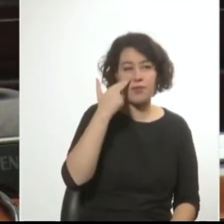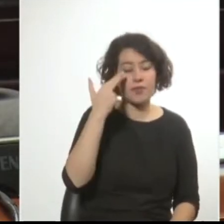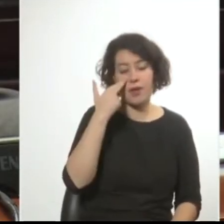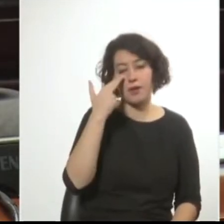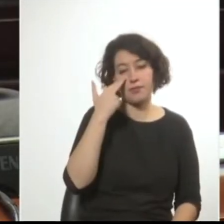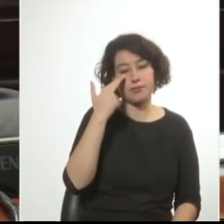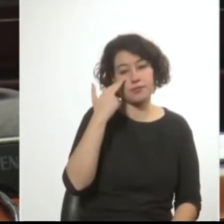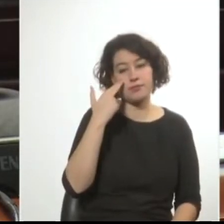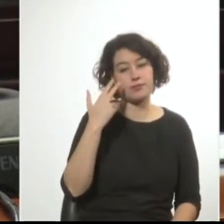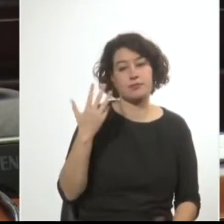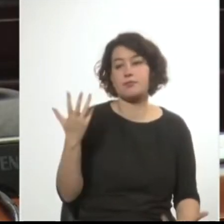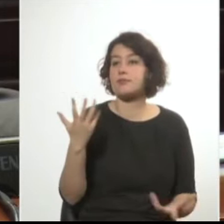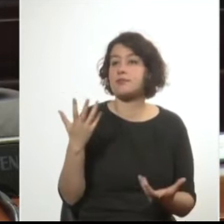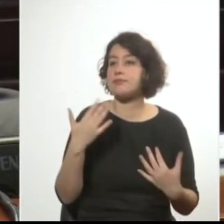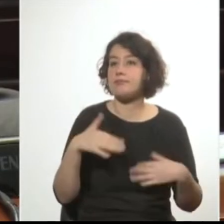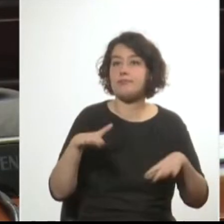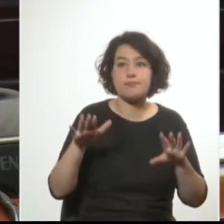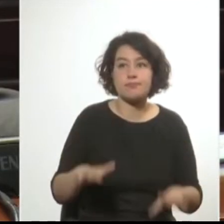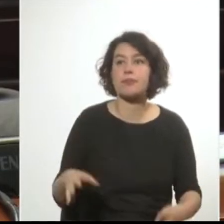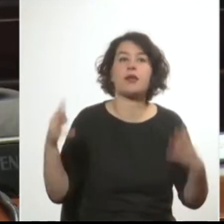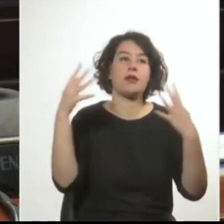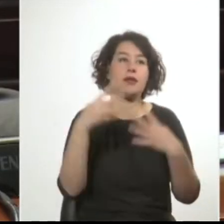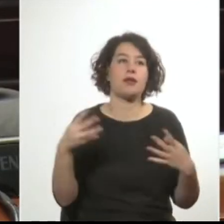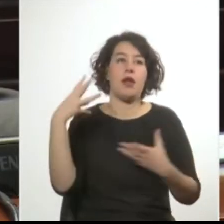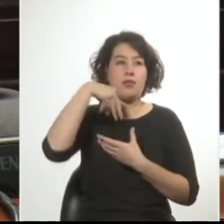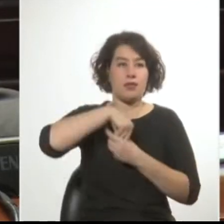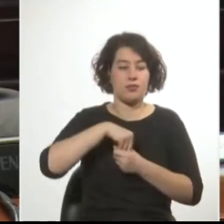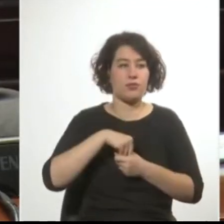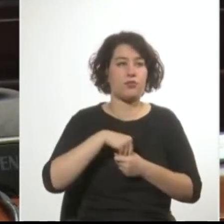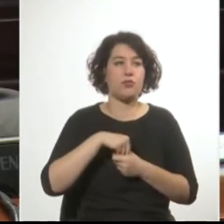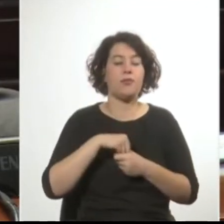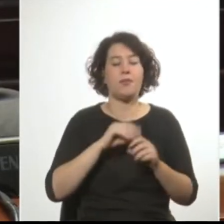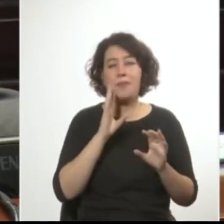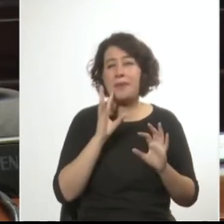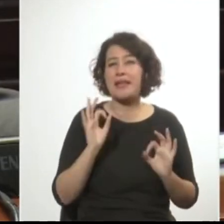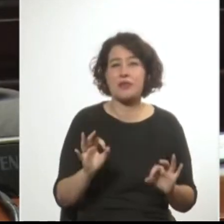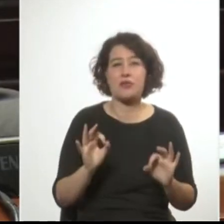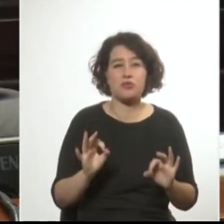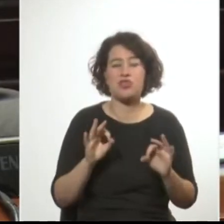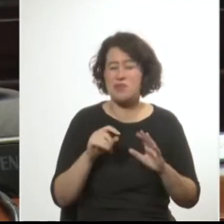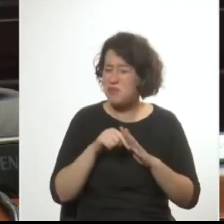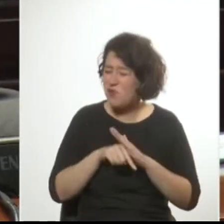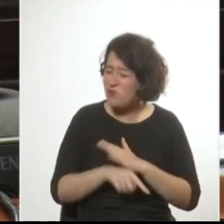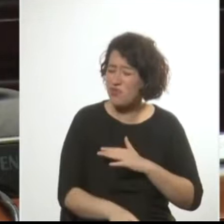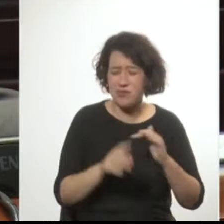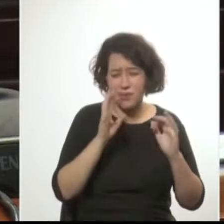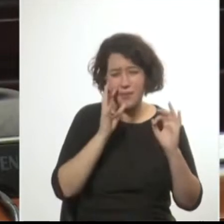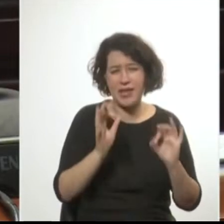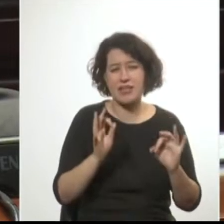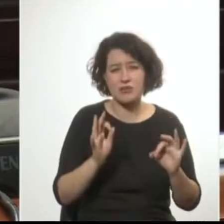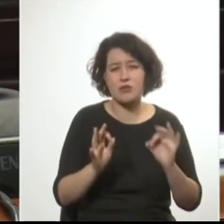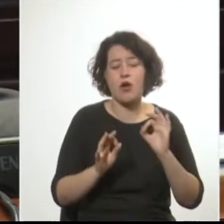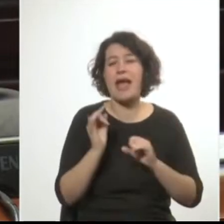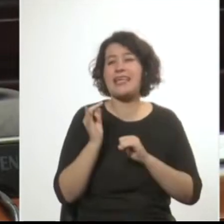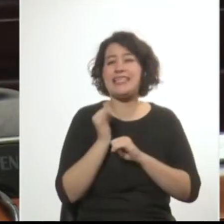estado de conmoción y de guerra interior. Y la peligrosidad, la profunda peligrosidad para con